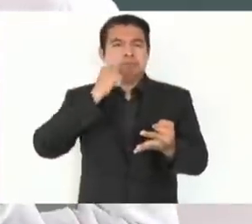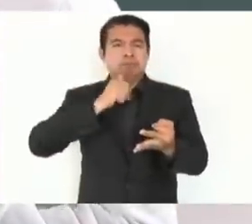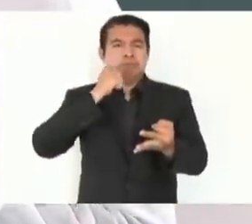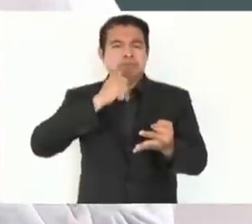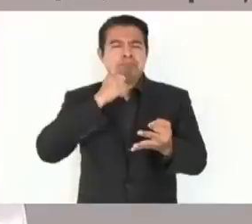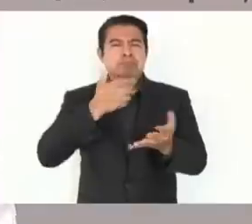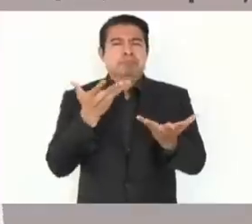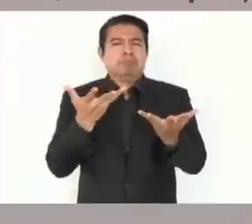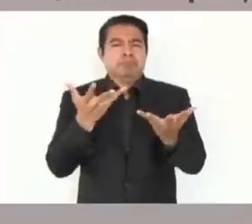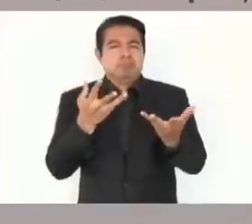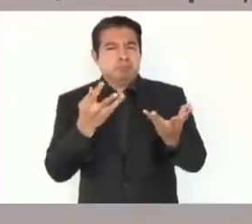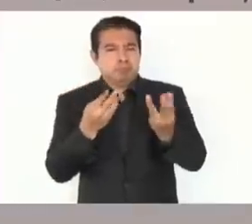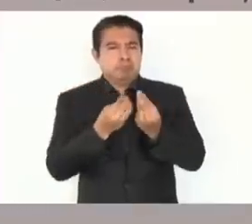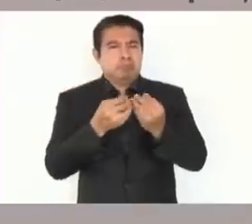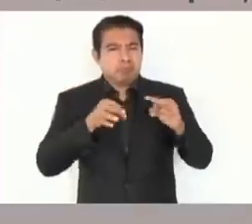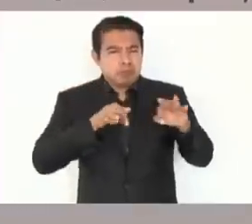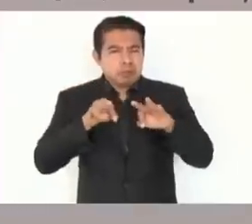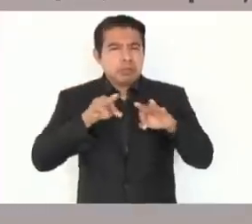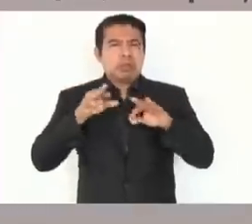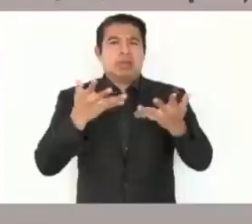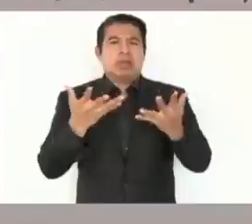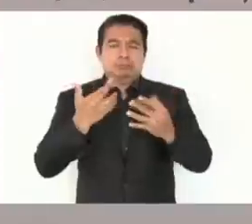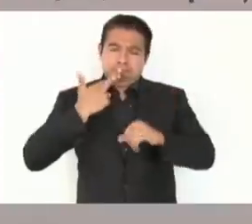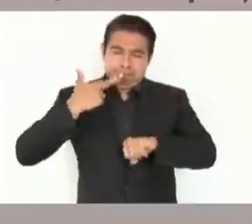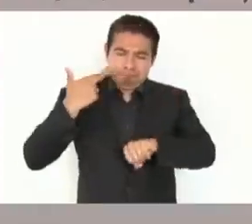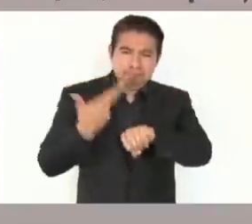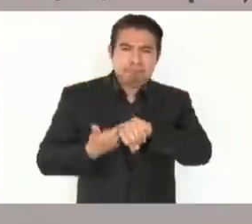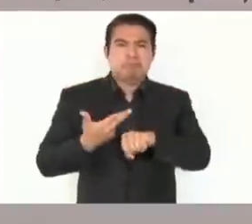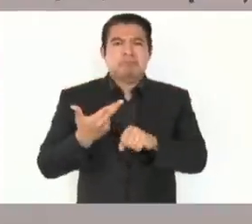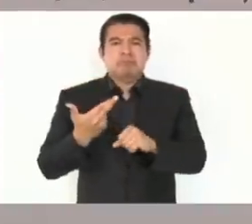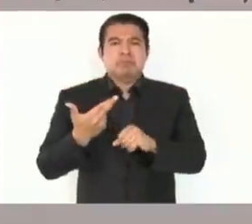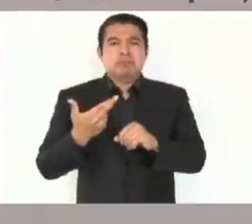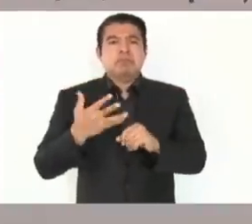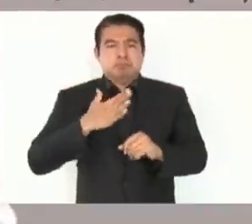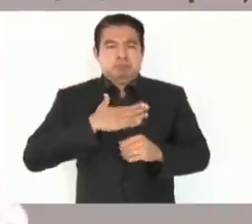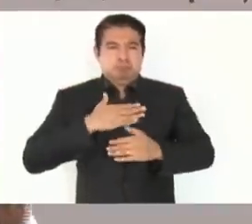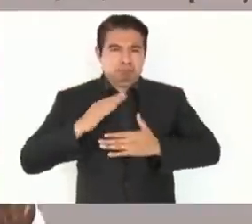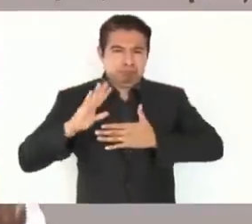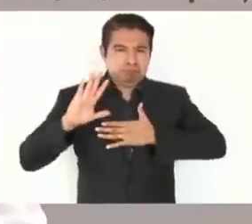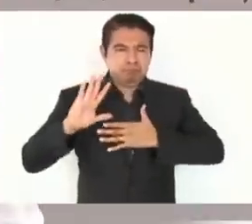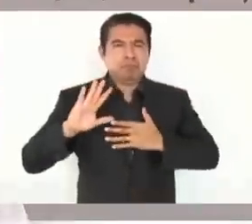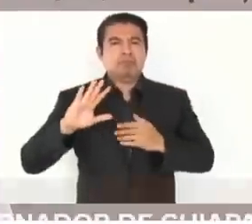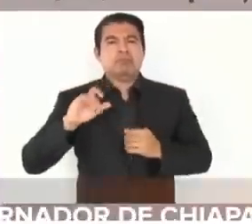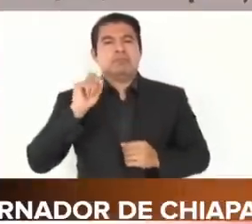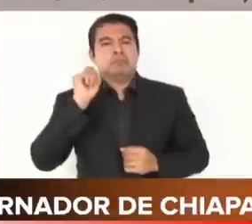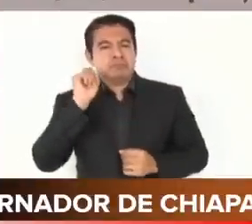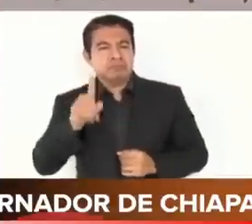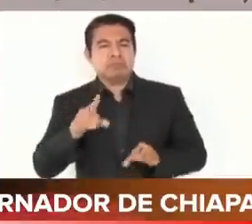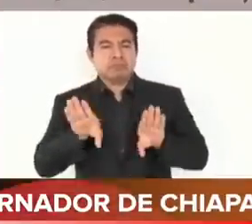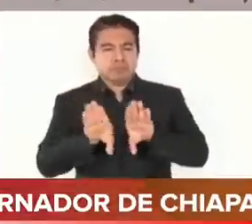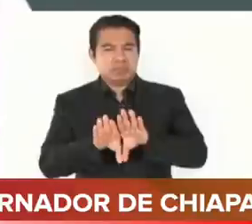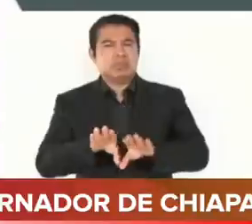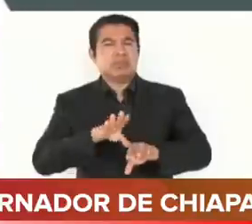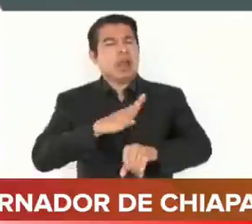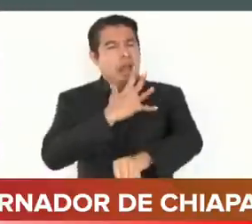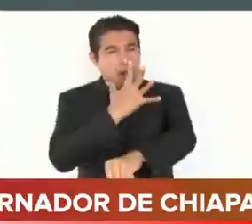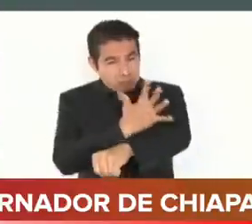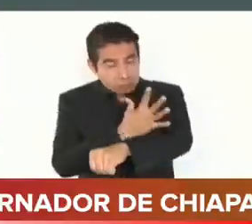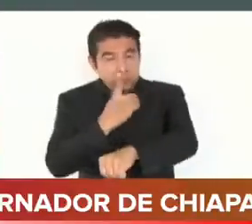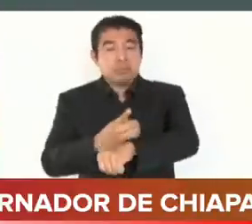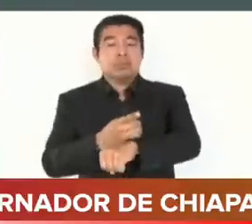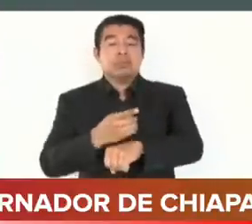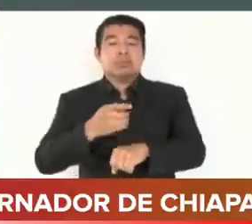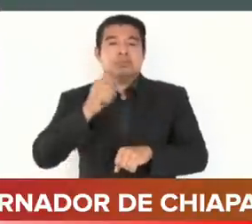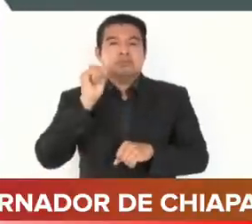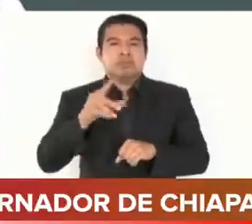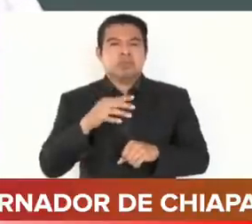manera responsable y comprometida, haciéndolo también de forma honesta para combatir la